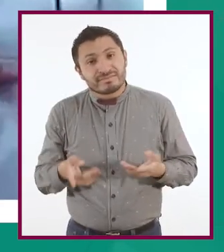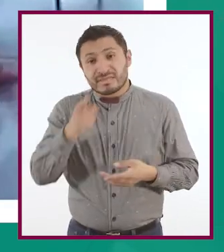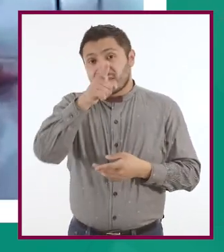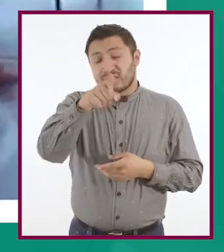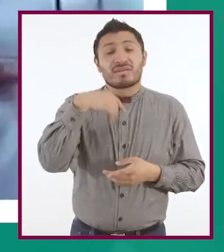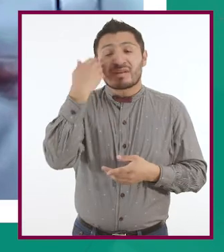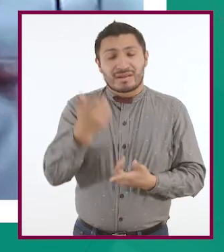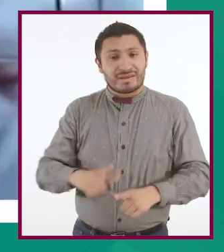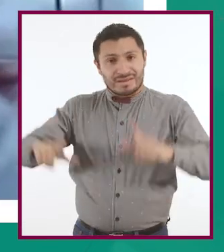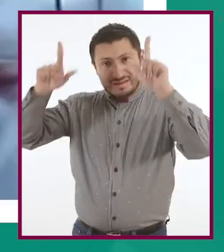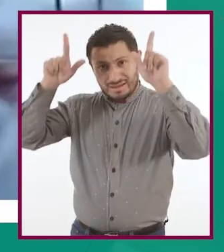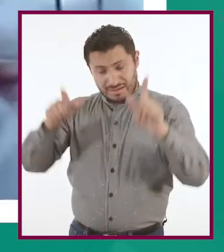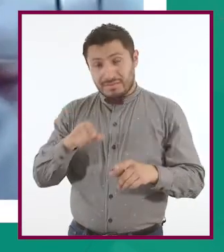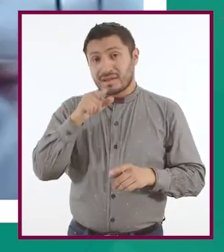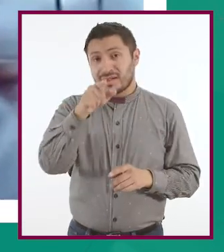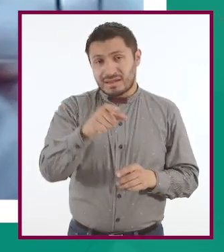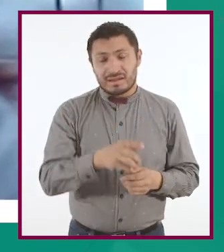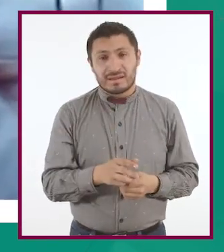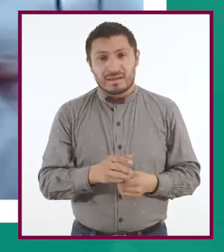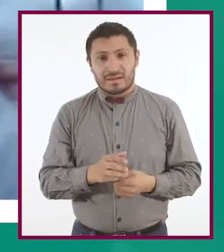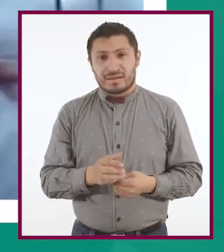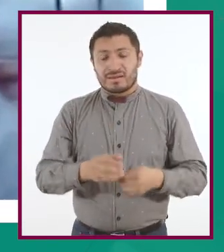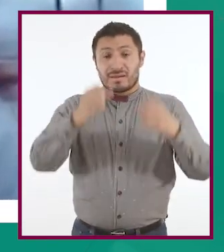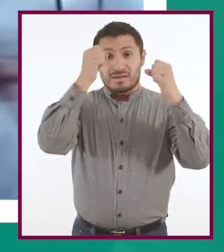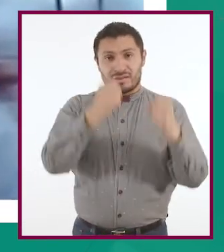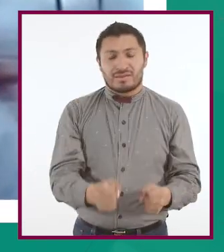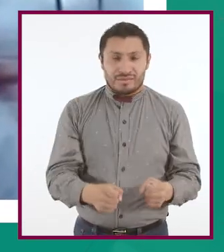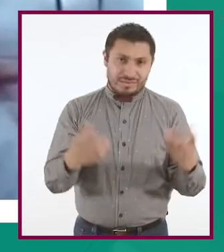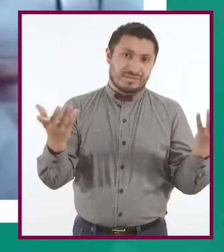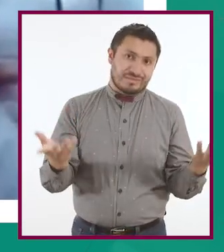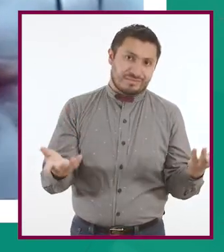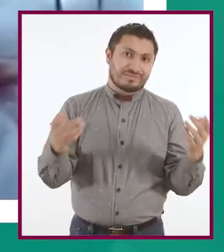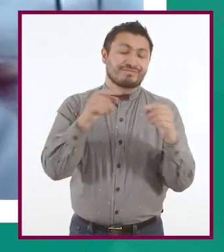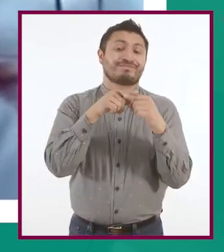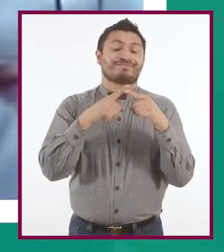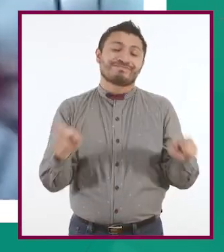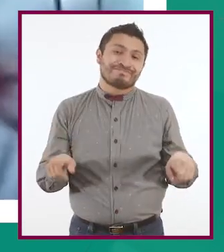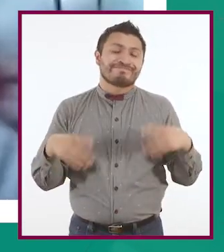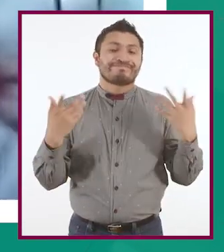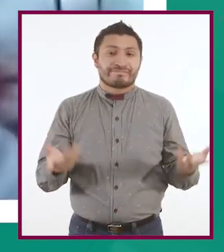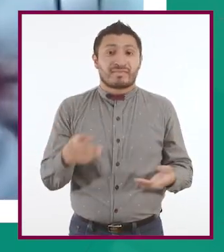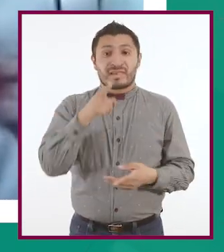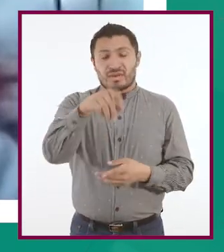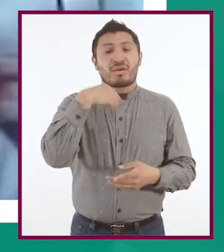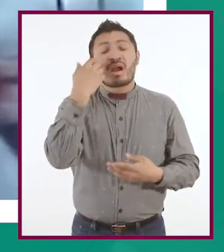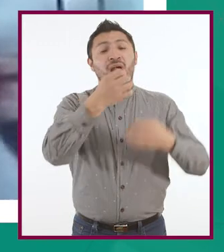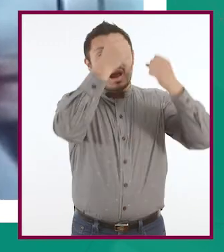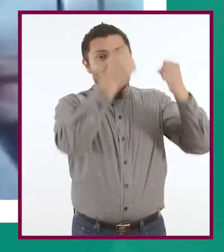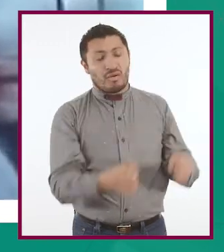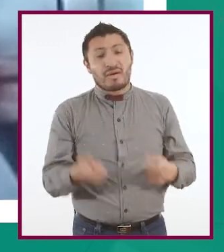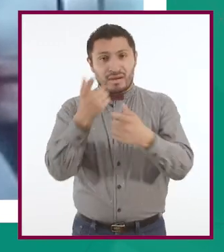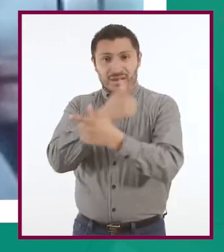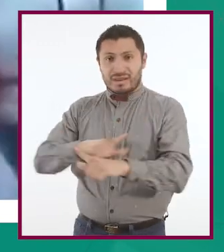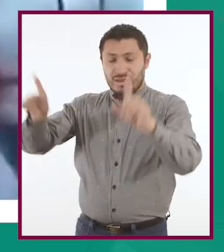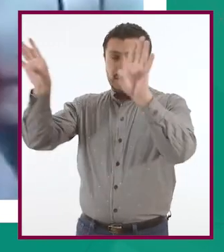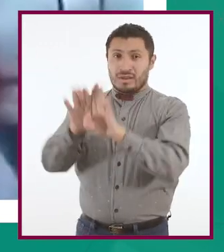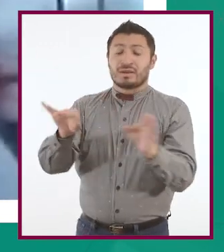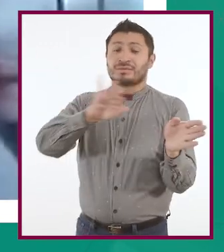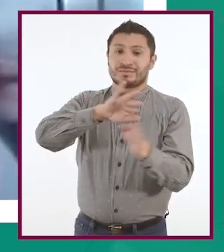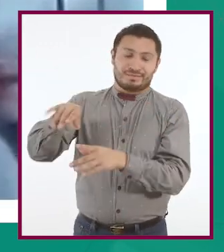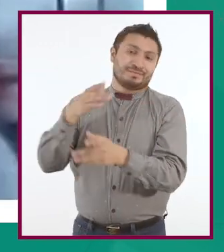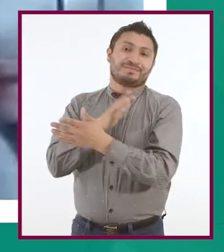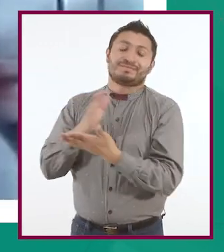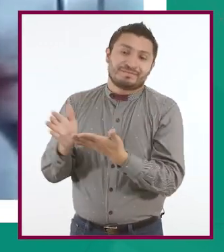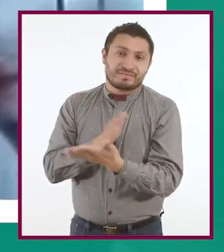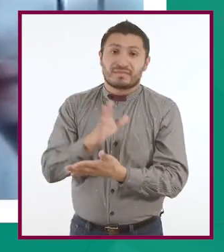si quieres libertad, obviamente tu seguridad va a estar en otro término. Si queremos seguridad, la libertad se queda por otro lado.